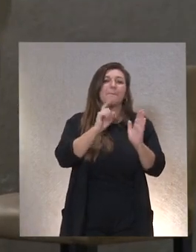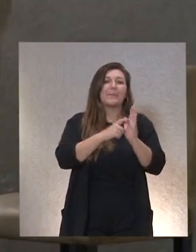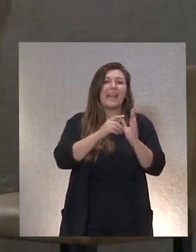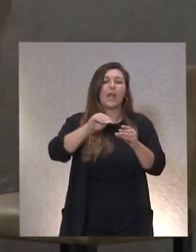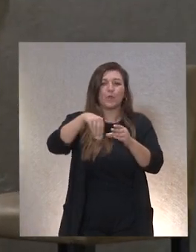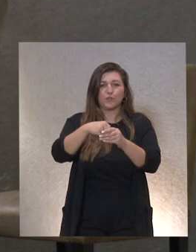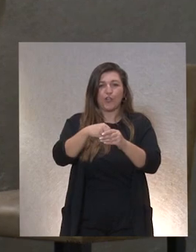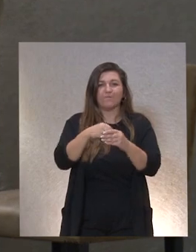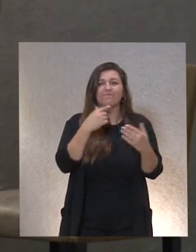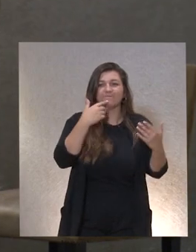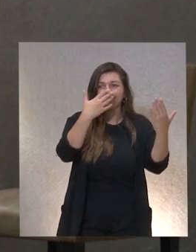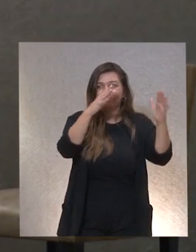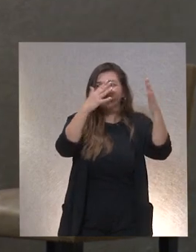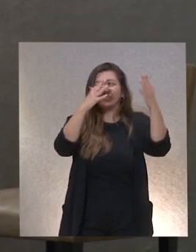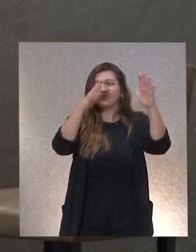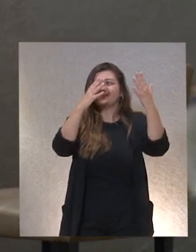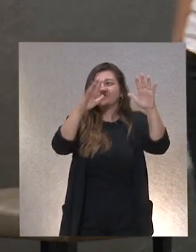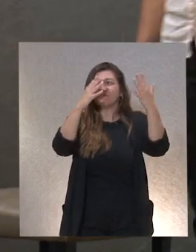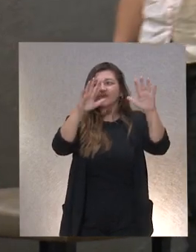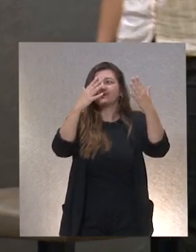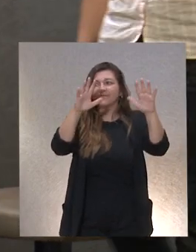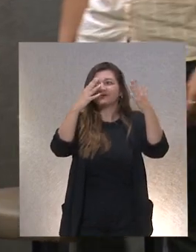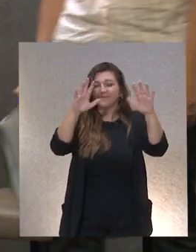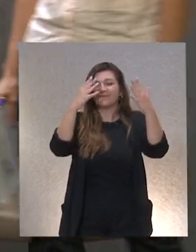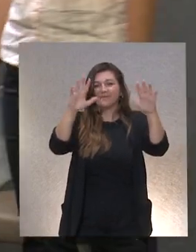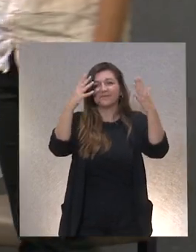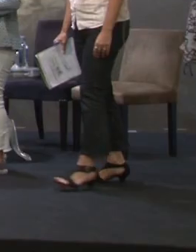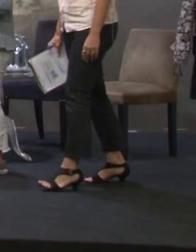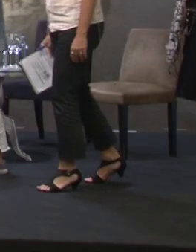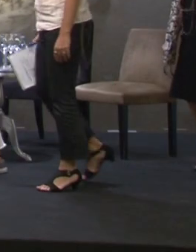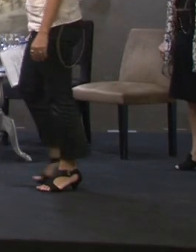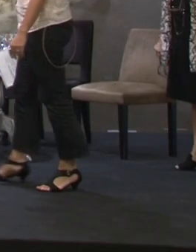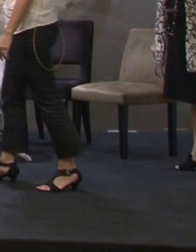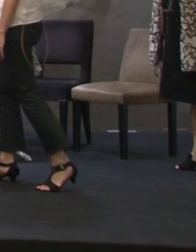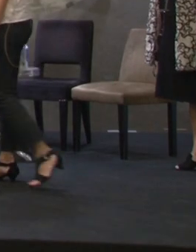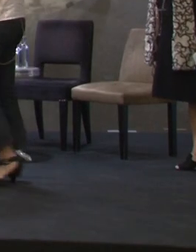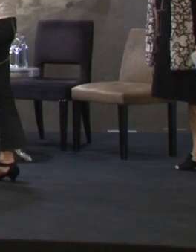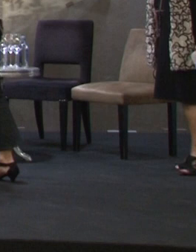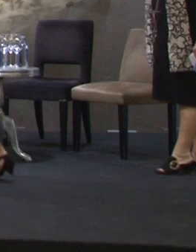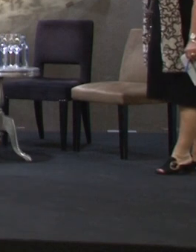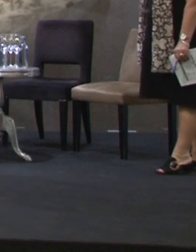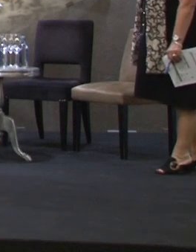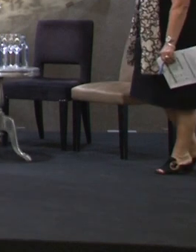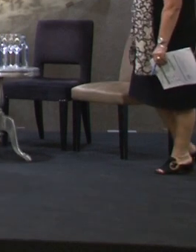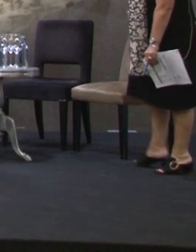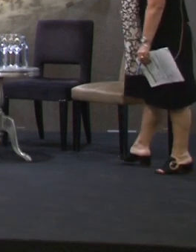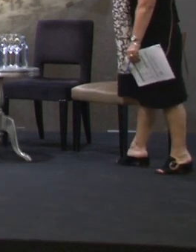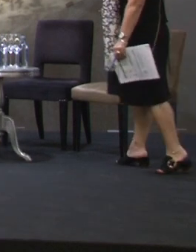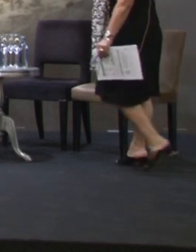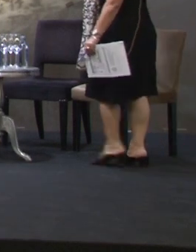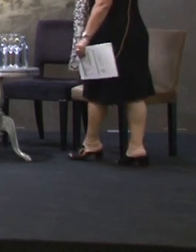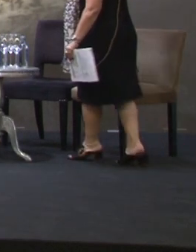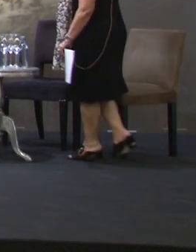que sabemos. ¿Dónde os queréis poner? ¿Ahí? ¿Tienes tú ahí?